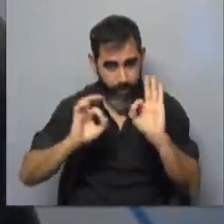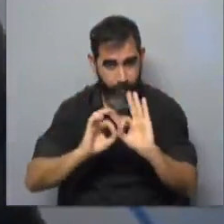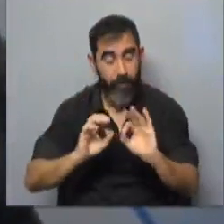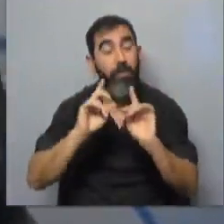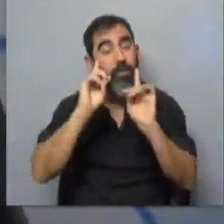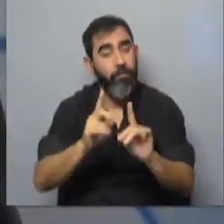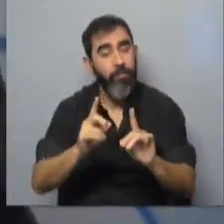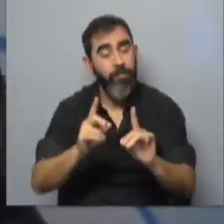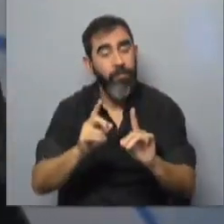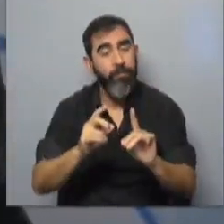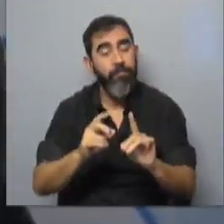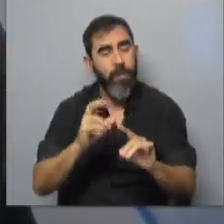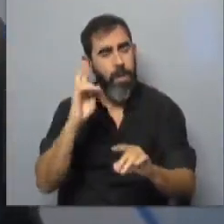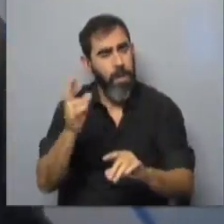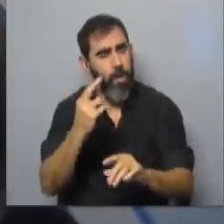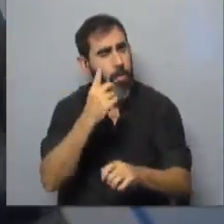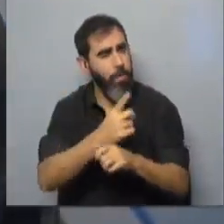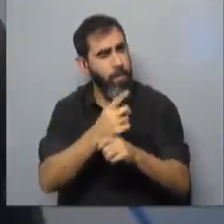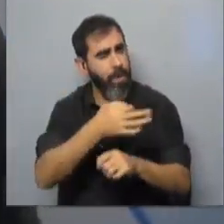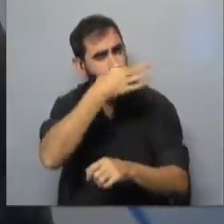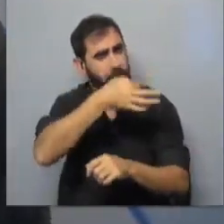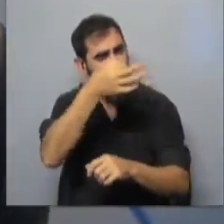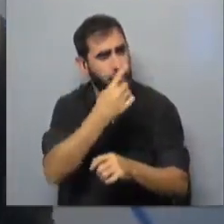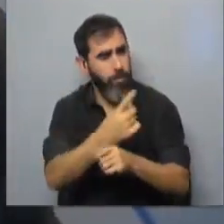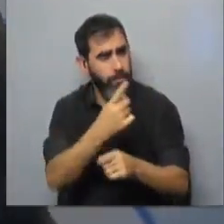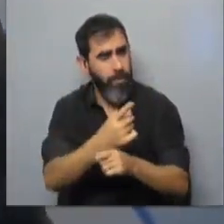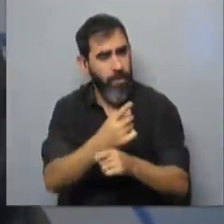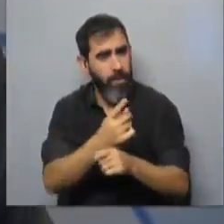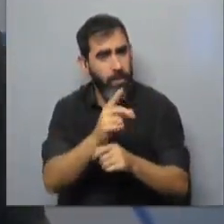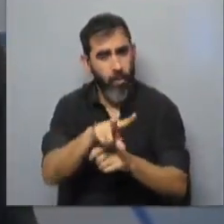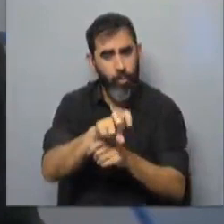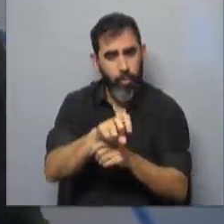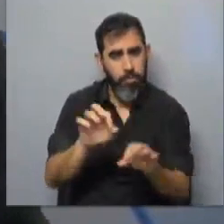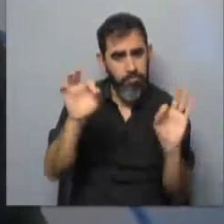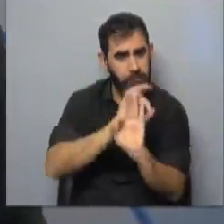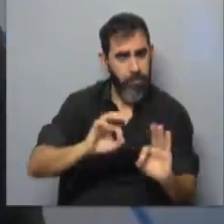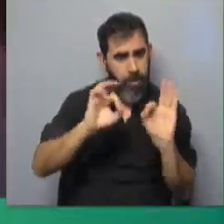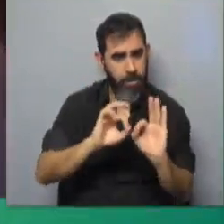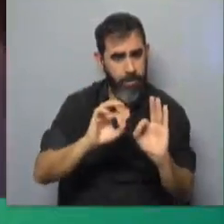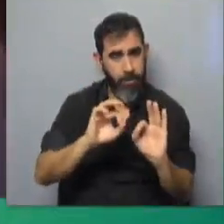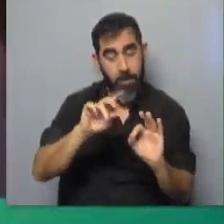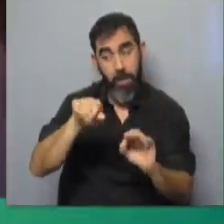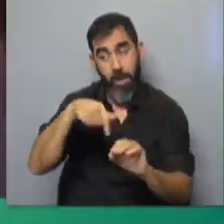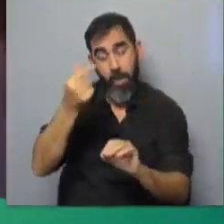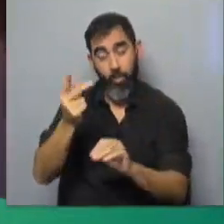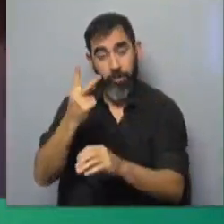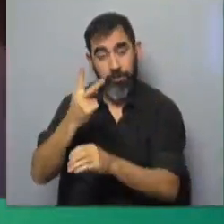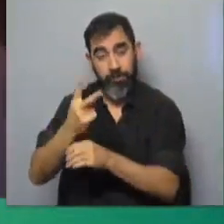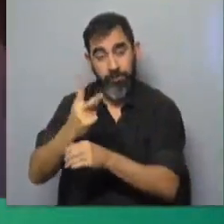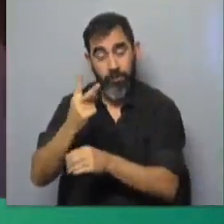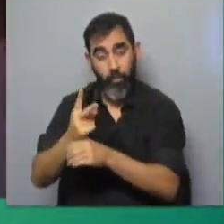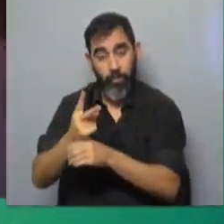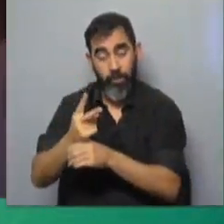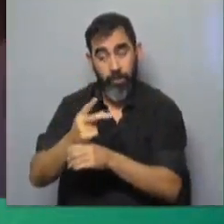hay una cosa que llama la atención. En la primera declaración no tiene ingresos. Y en la declaración jurada que